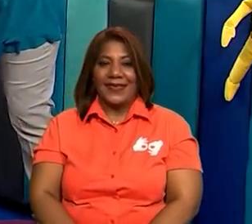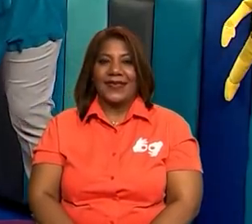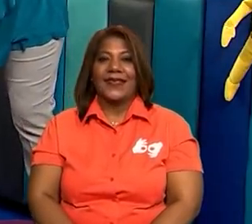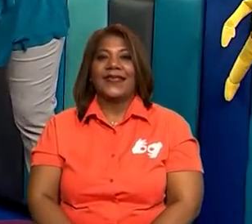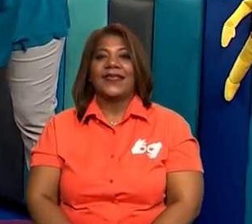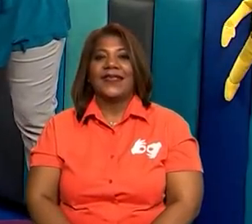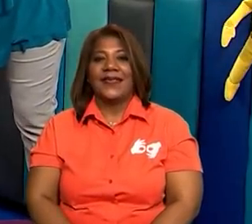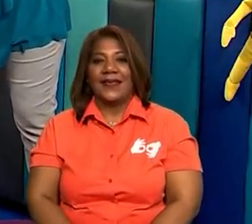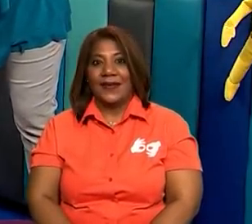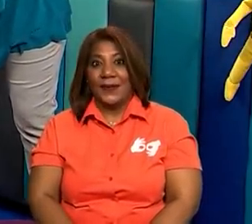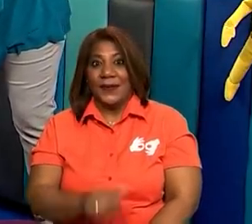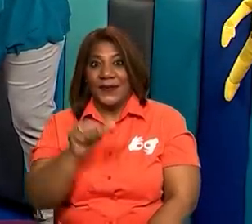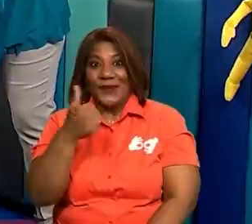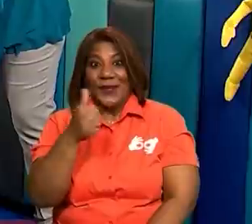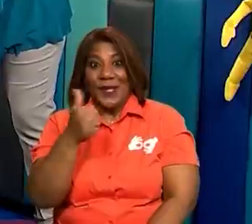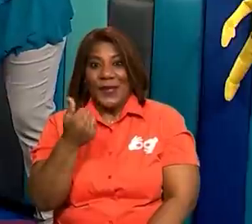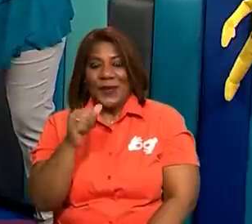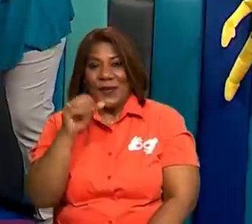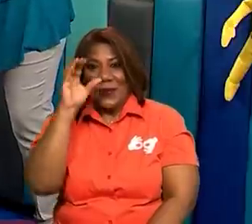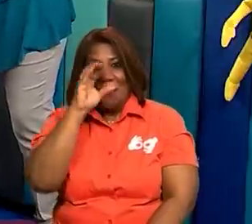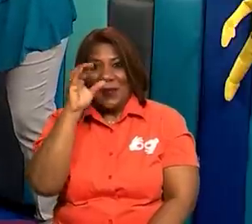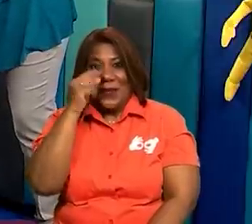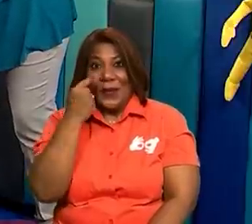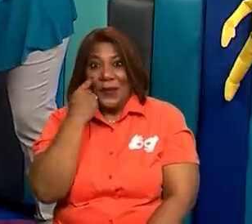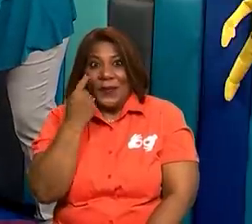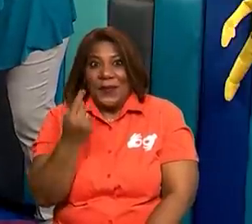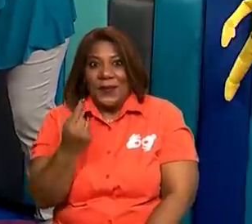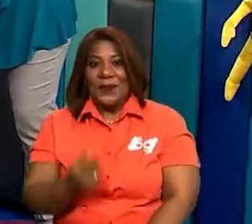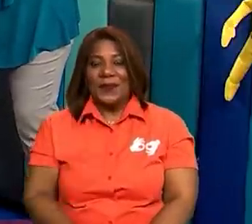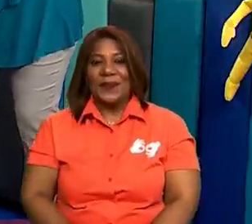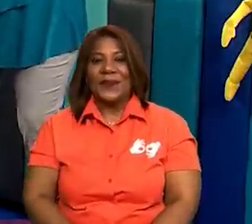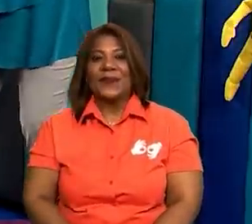Vamos a ver otra, otra, otra, otra. Aquí.